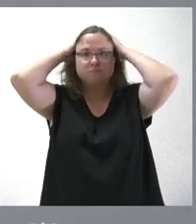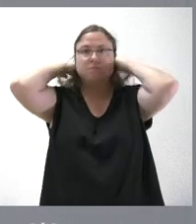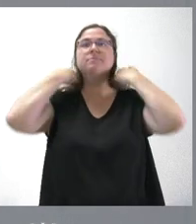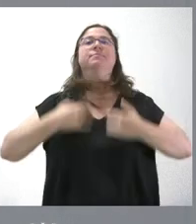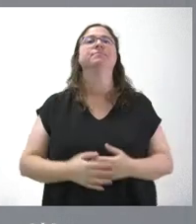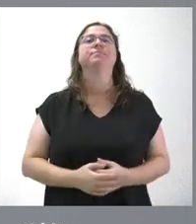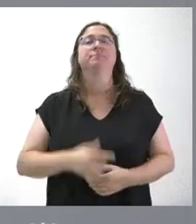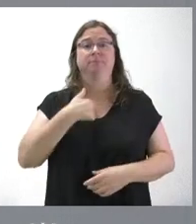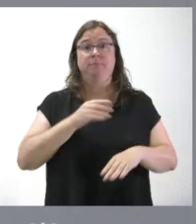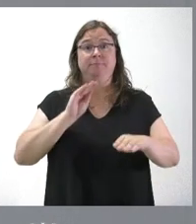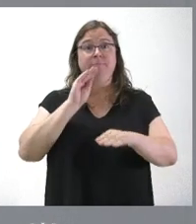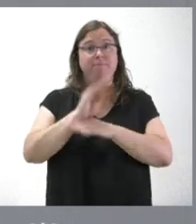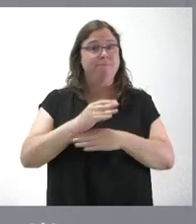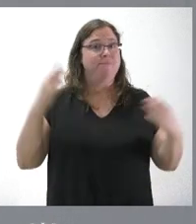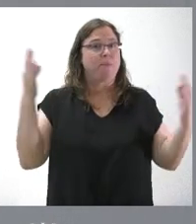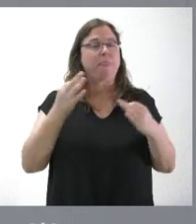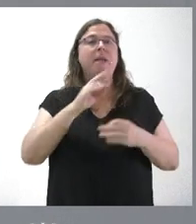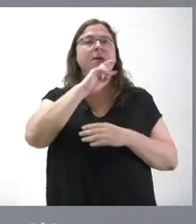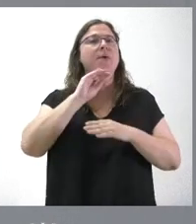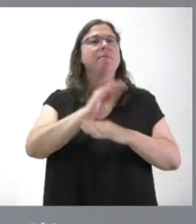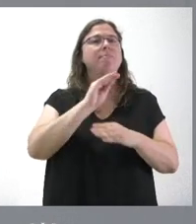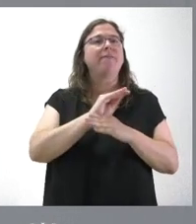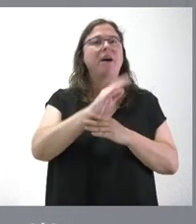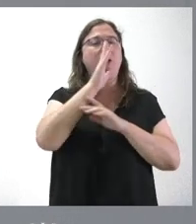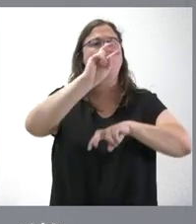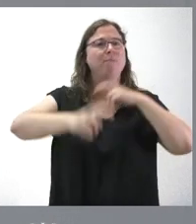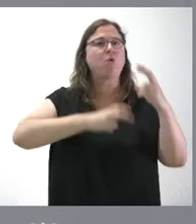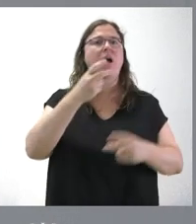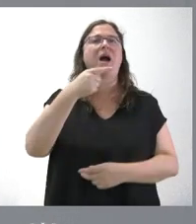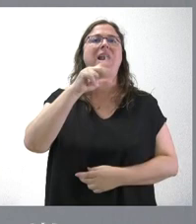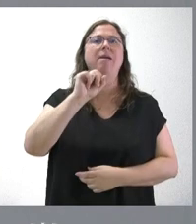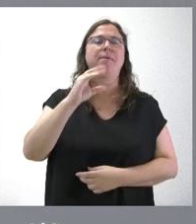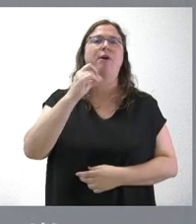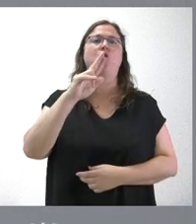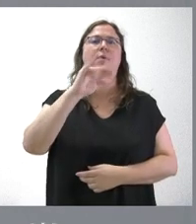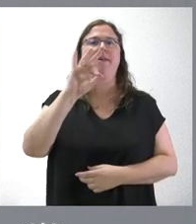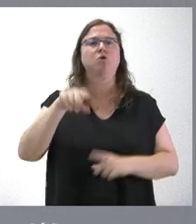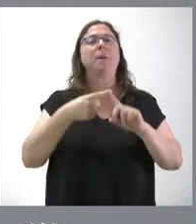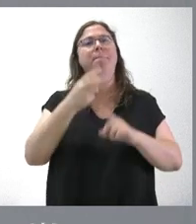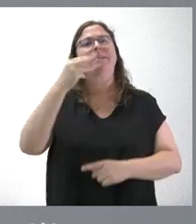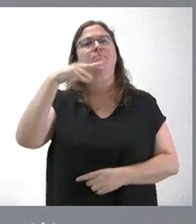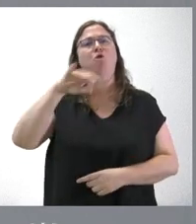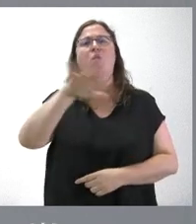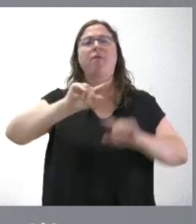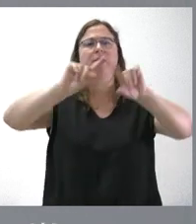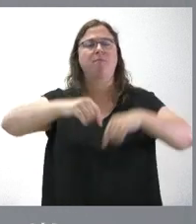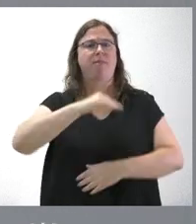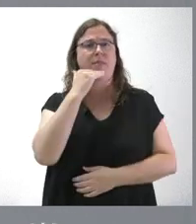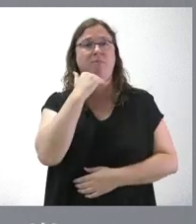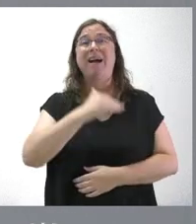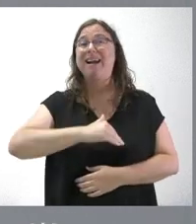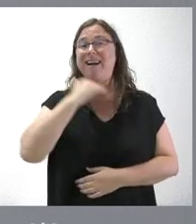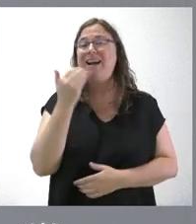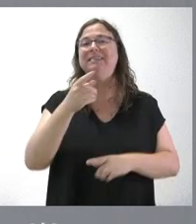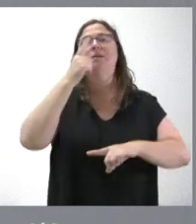Se subvenciona el mantenimiento de las depuradoras de Galende, Cobreros y Porto en Zamora, con una inversión de casi medio millón de euros.